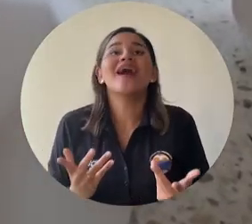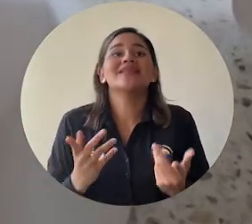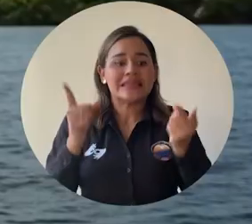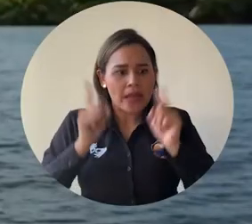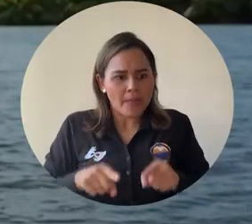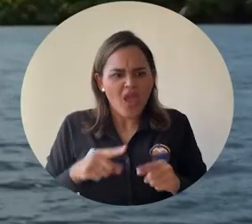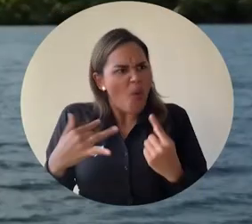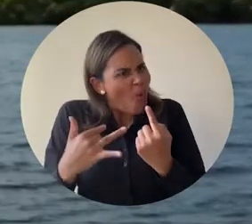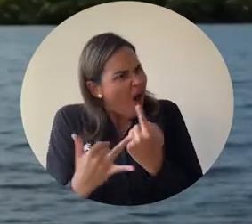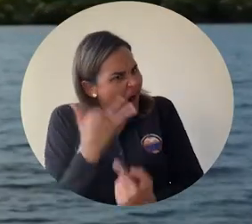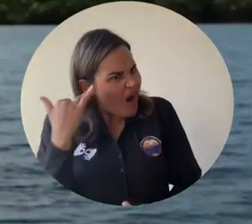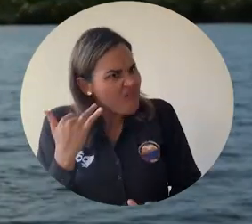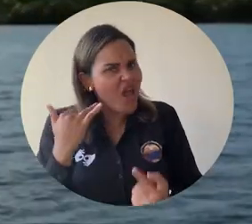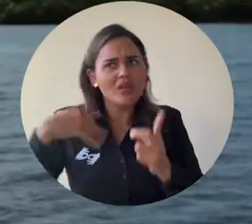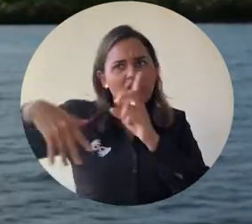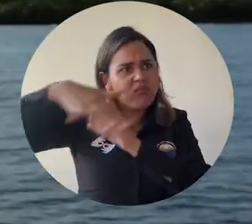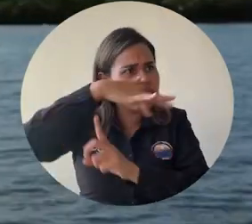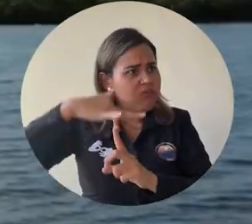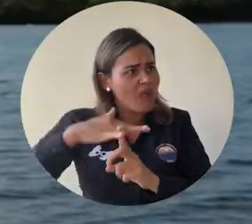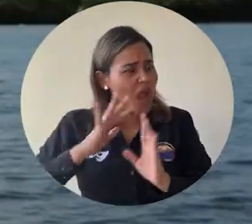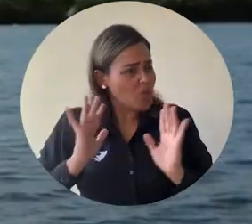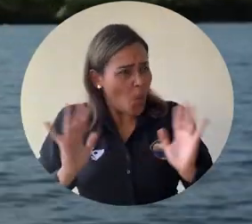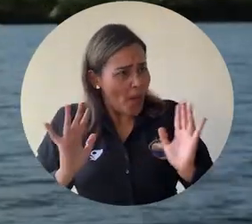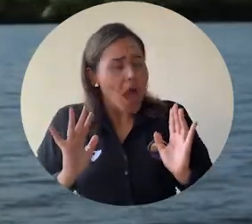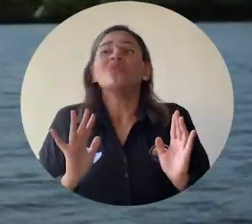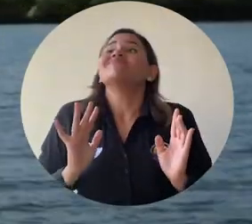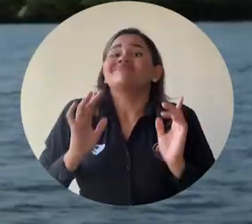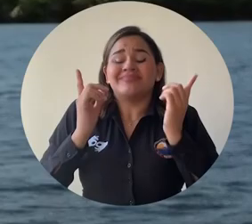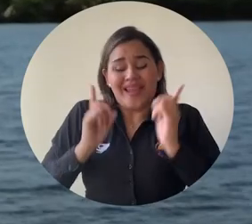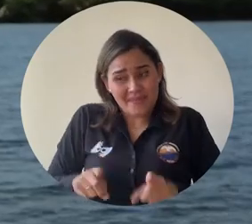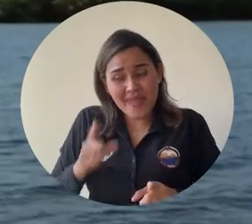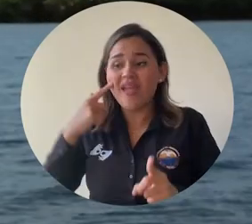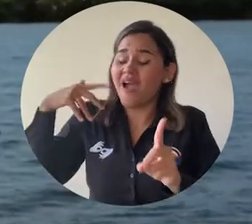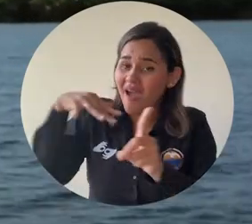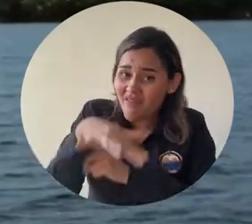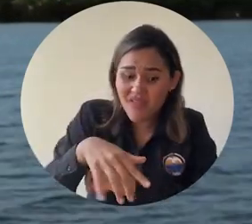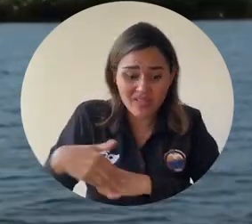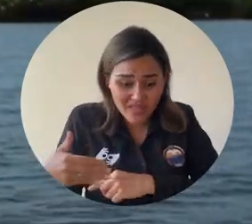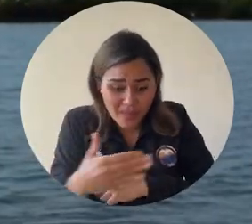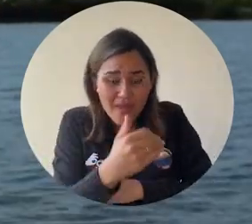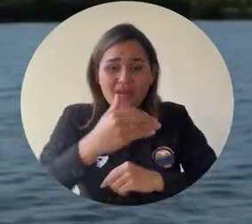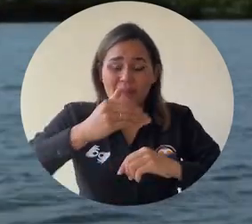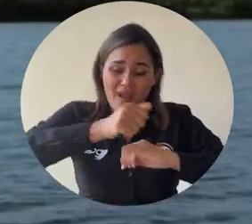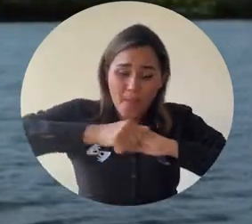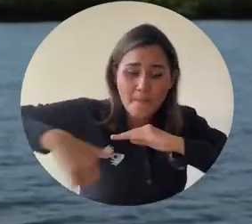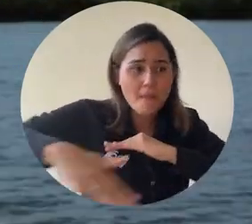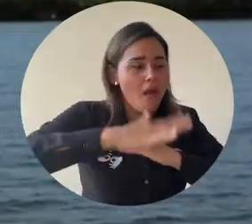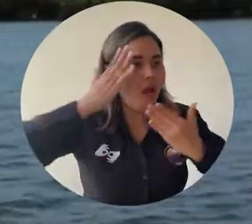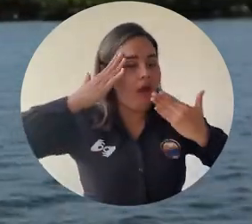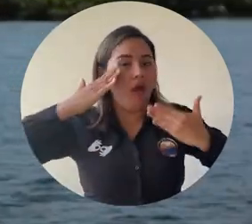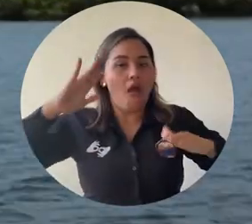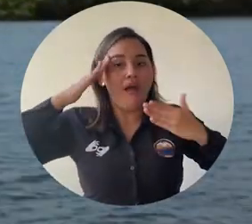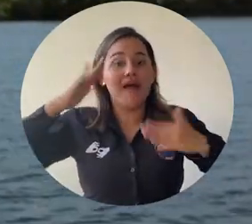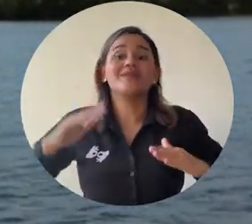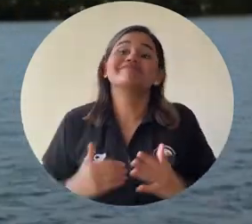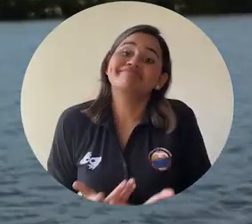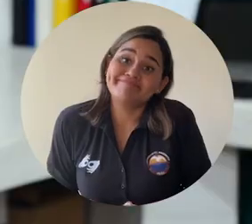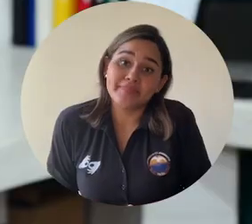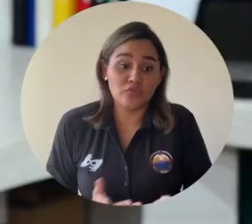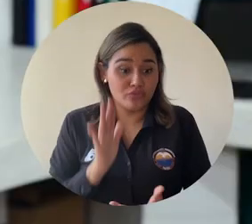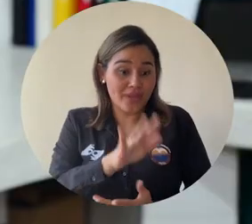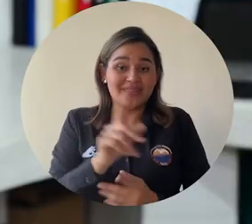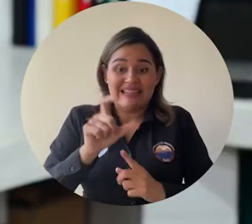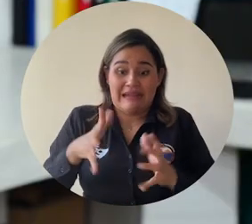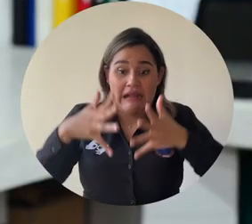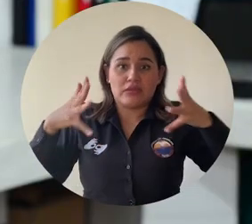recursos pesqueros y también en la Ciénaga Grande de Santa Marta. Ellos creen que contaminan el ambiente, pero no que como tal puedan tener una afectación al recurso pesquero.